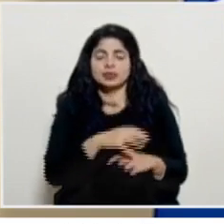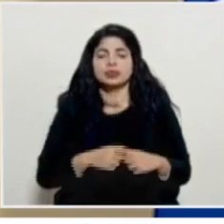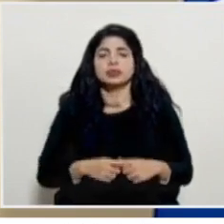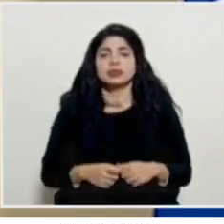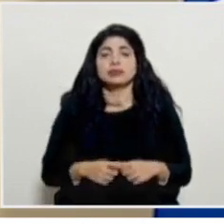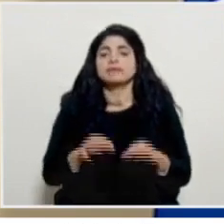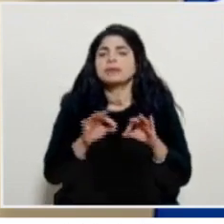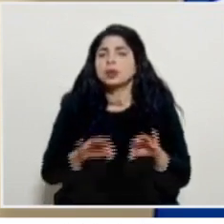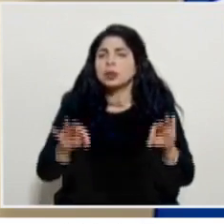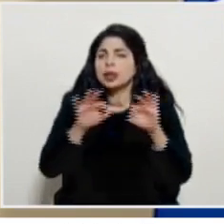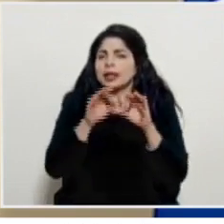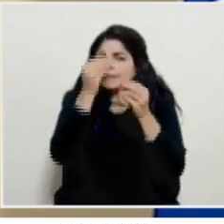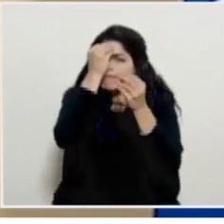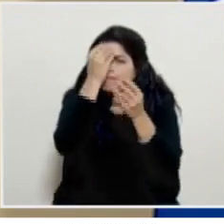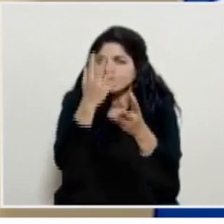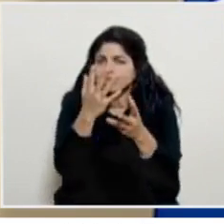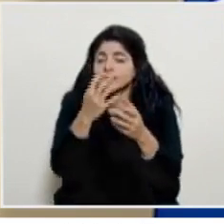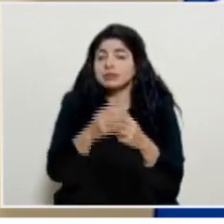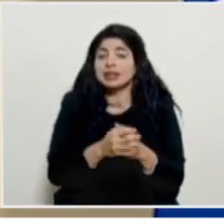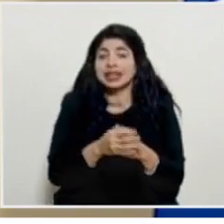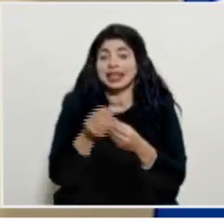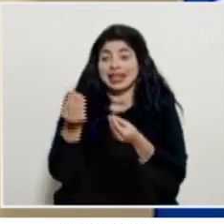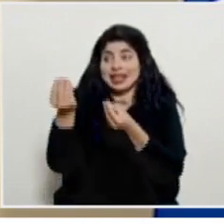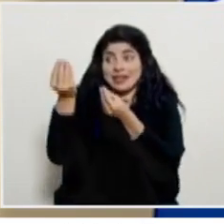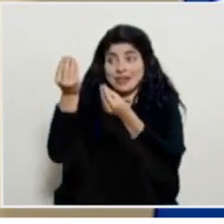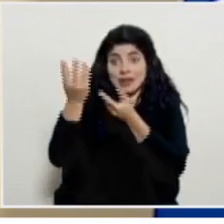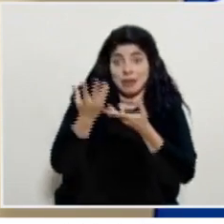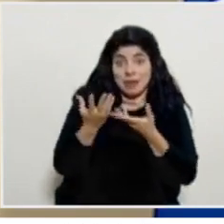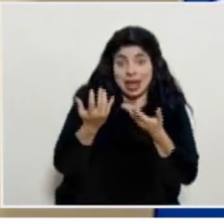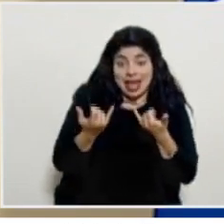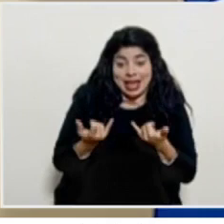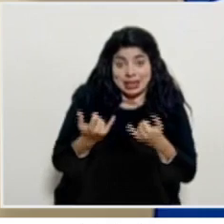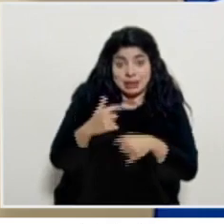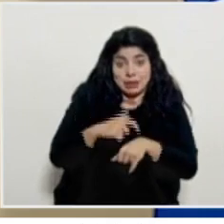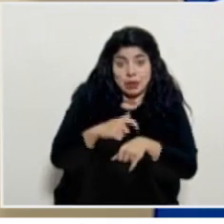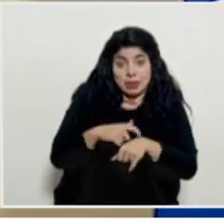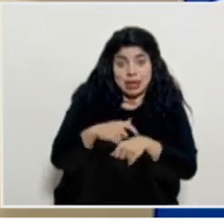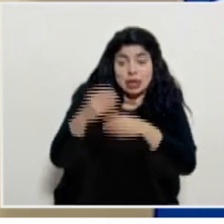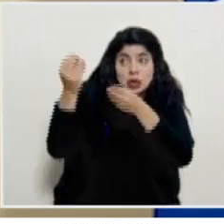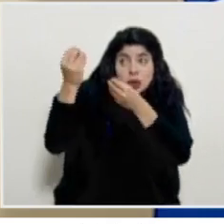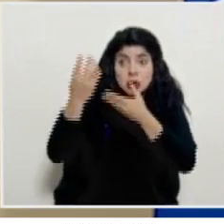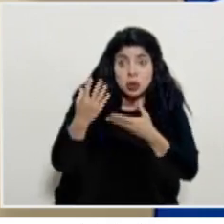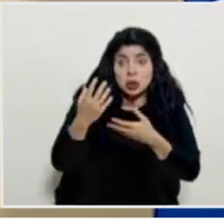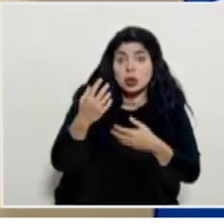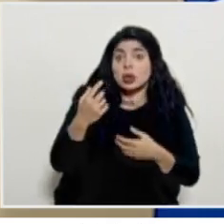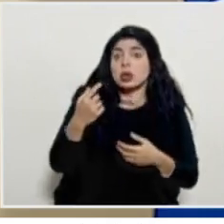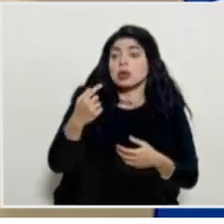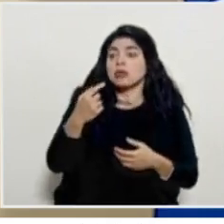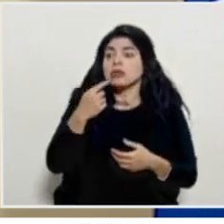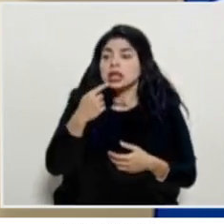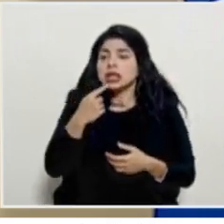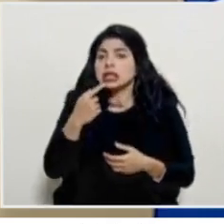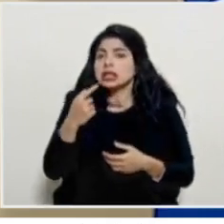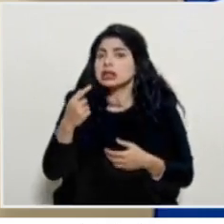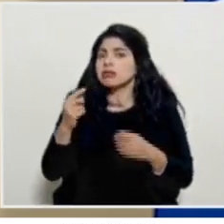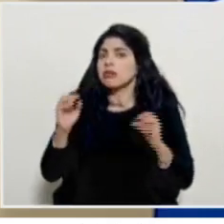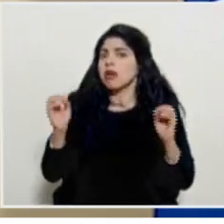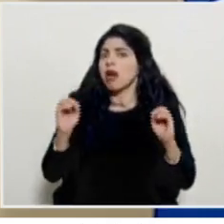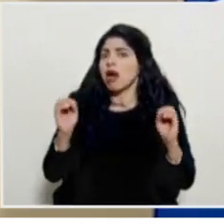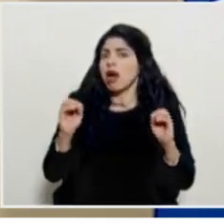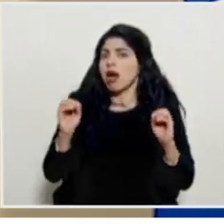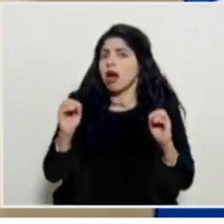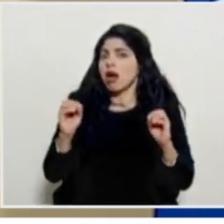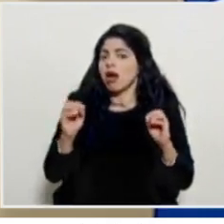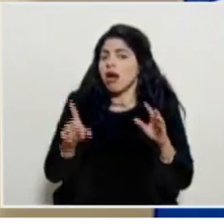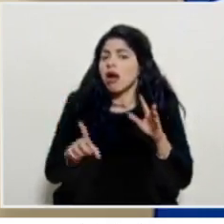Es importante indicar que los datos que tenemos hasta el momento no están dando una